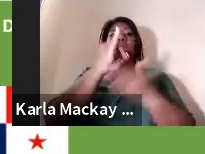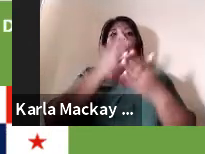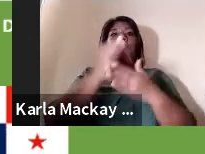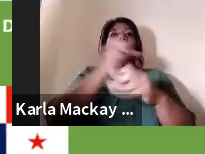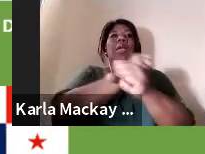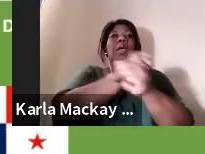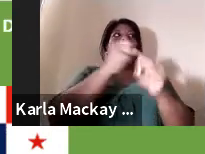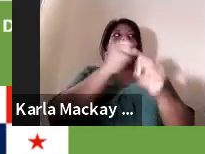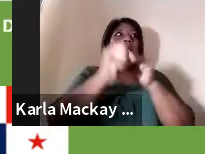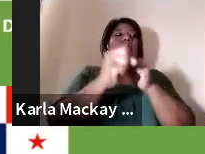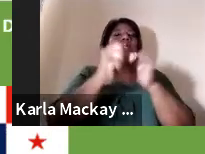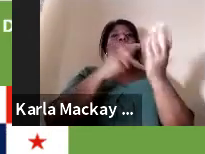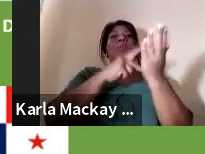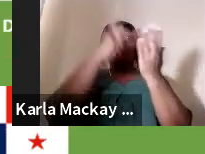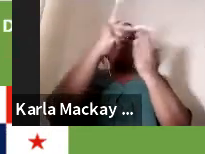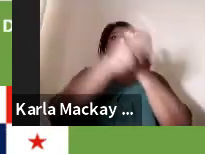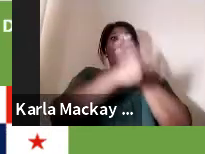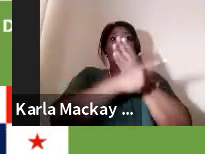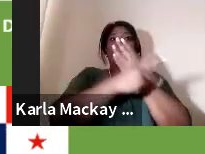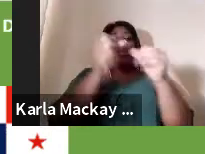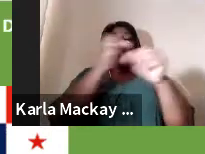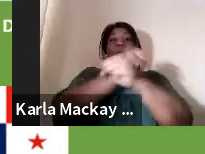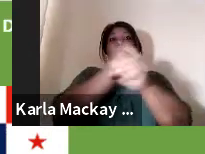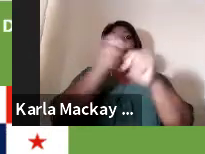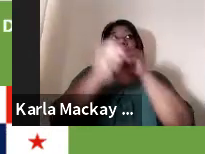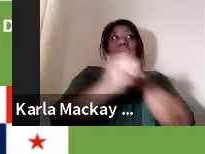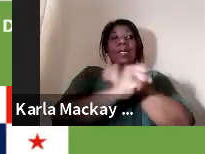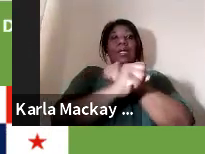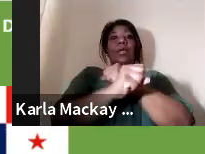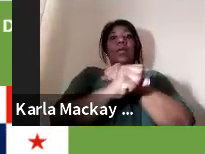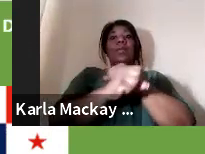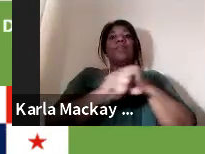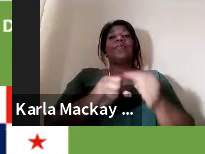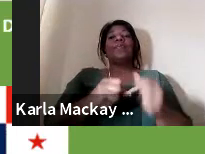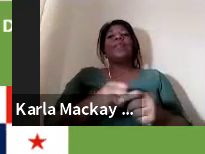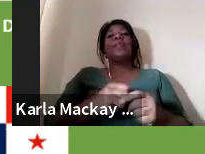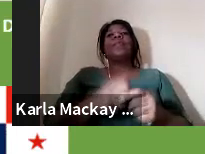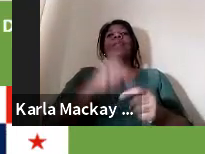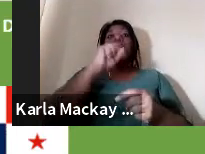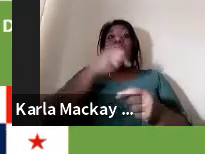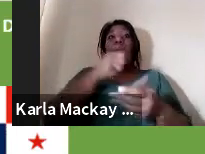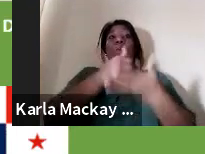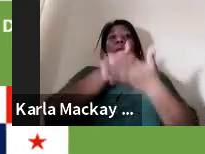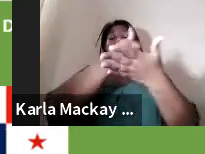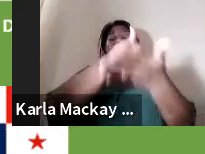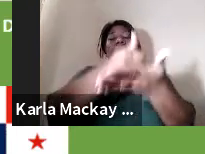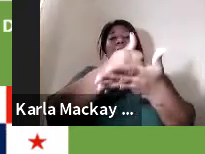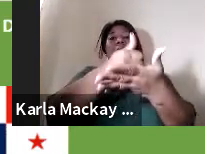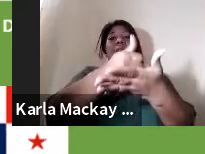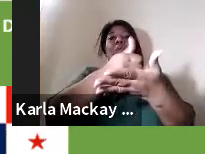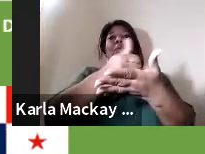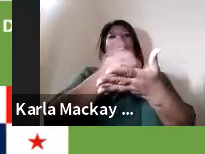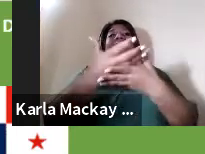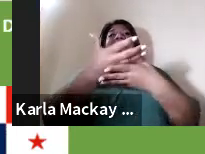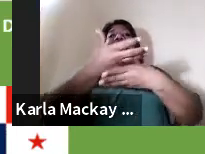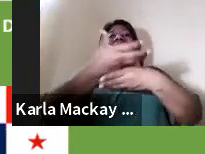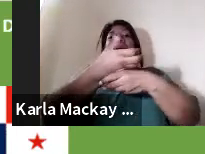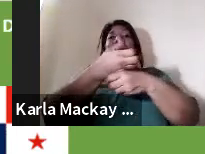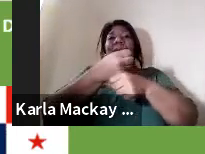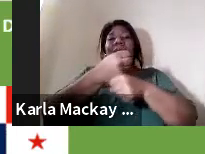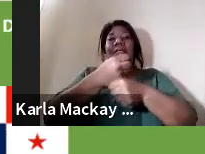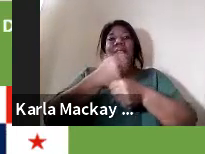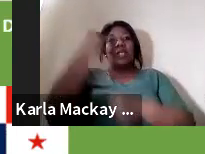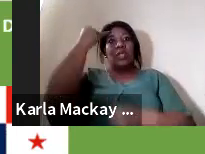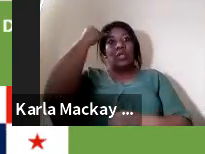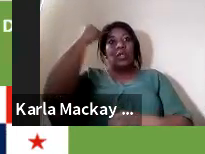proyecto de aula, y que lo pudieran ayudar de repente a crear una idea de investigación o un